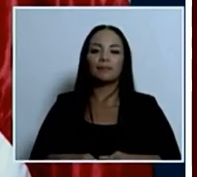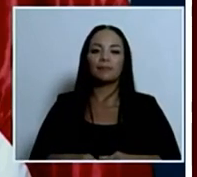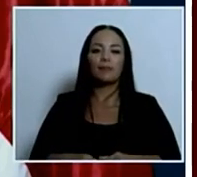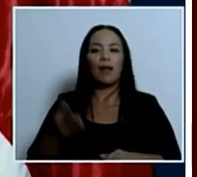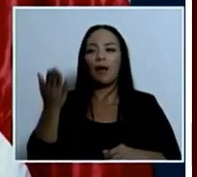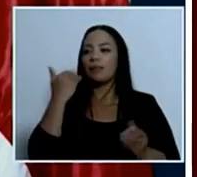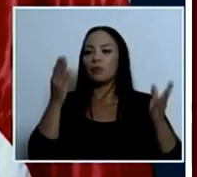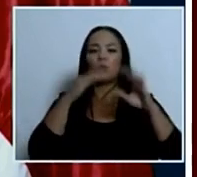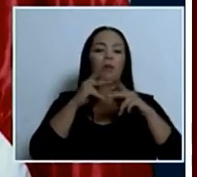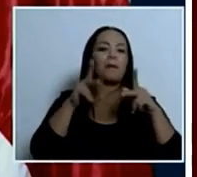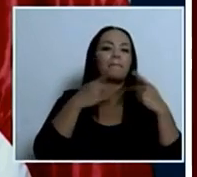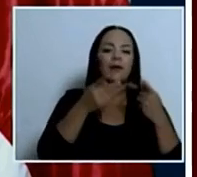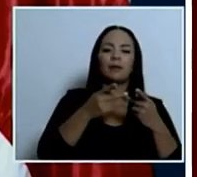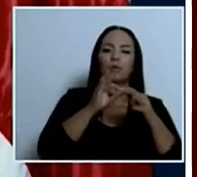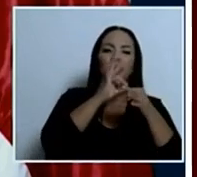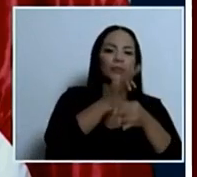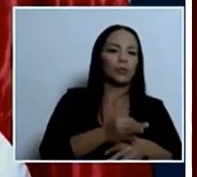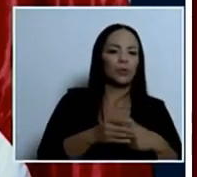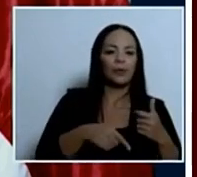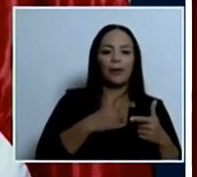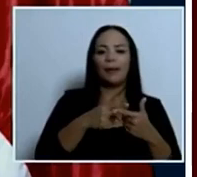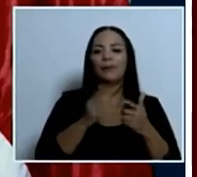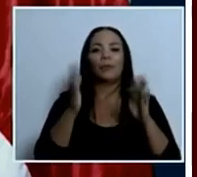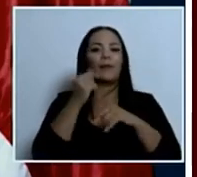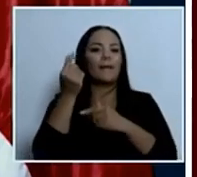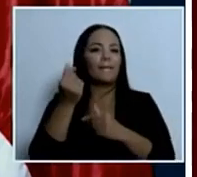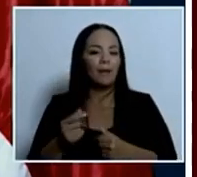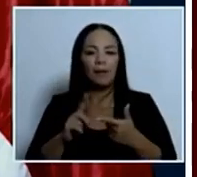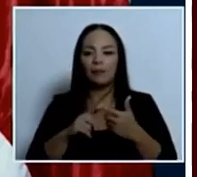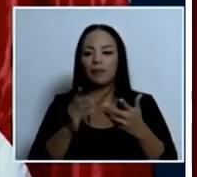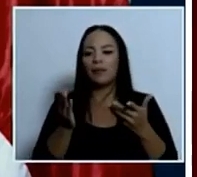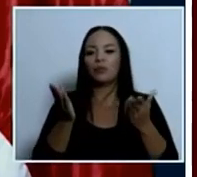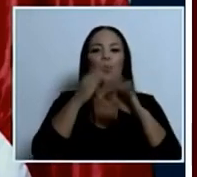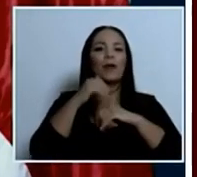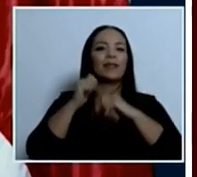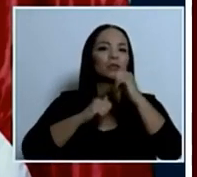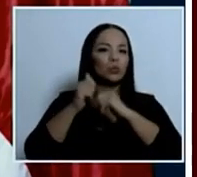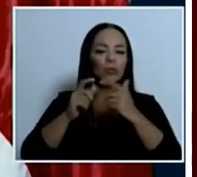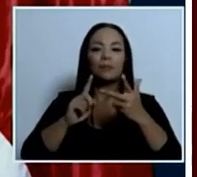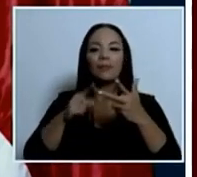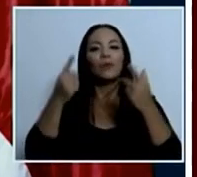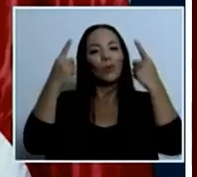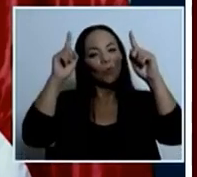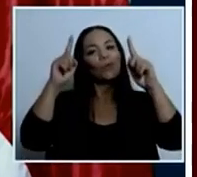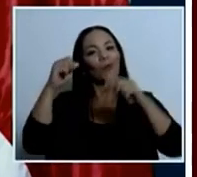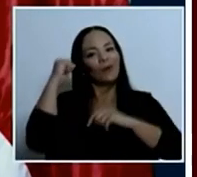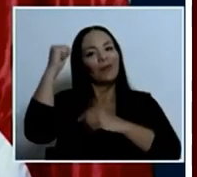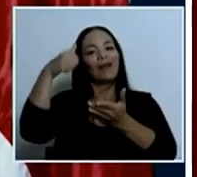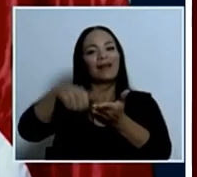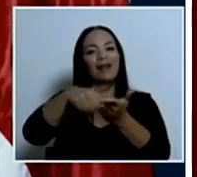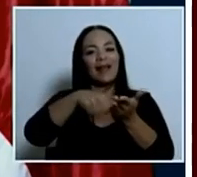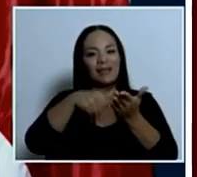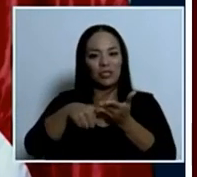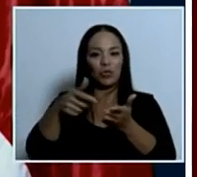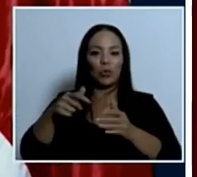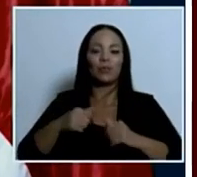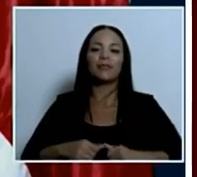tradicional sin plata sin estructuras etcétera logró ganar las elecciones entonces